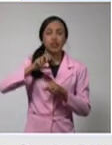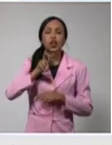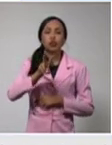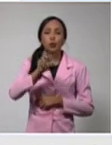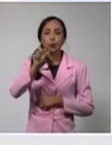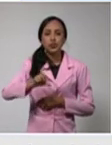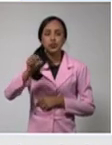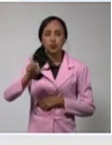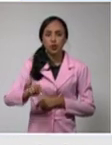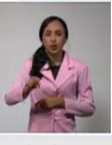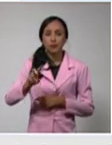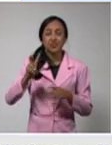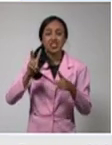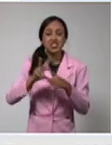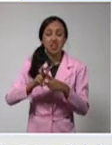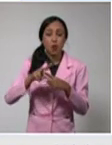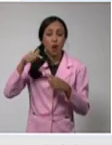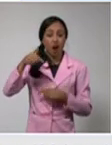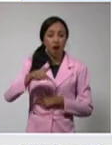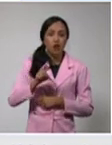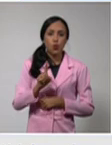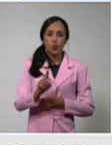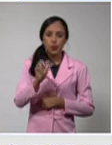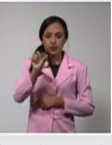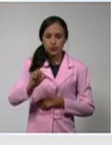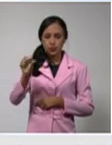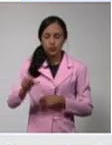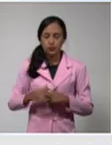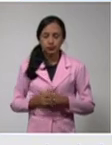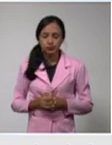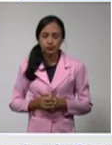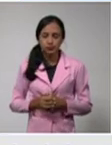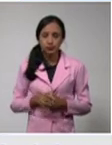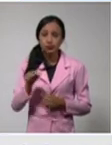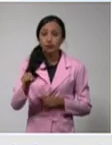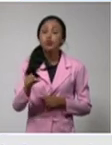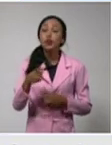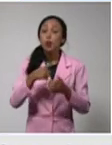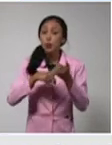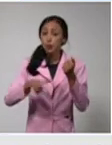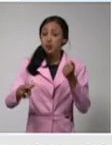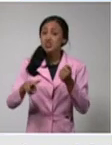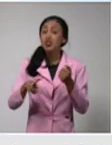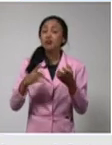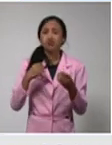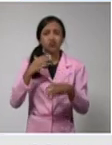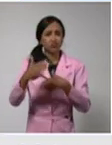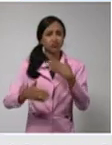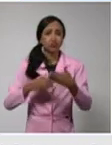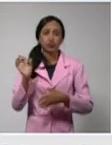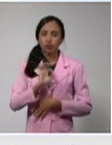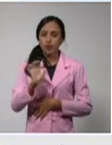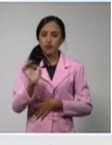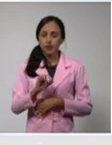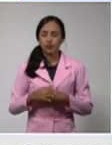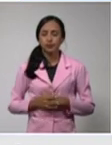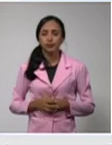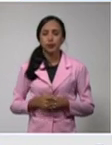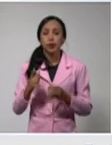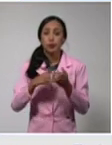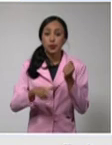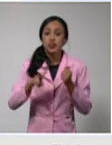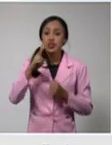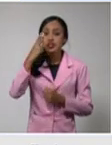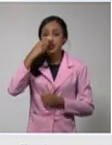Yaguajay, uno. Reitero, una provincia con mucho riesgo todavía. Ciego de Ávila, cinco casos